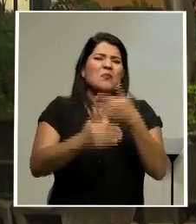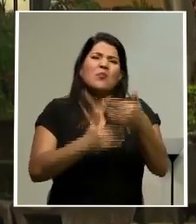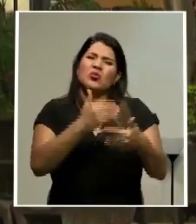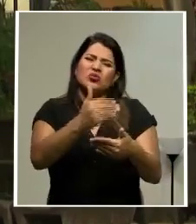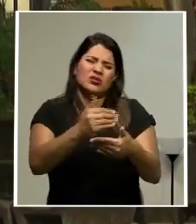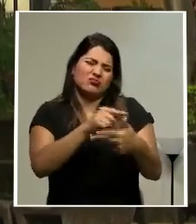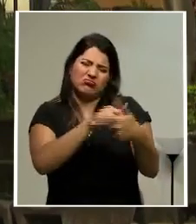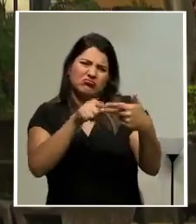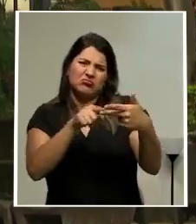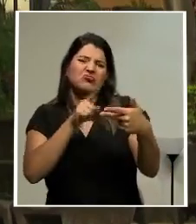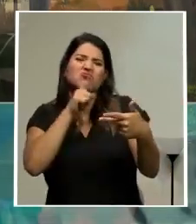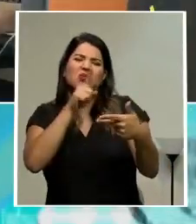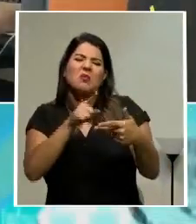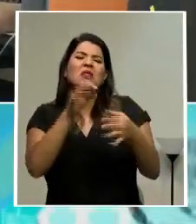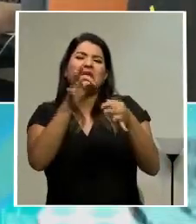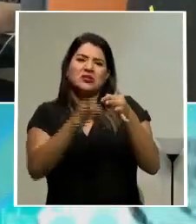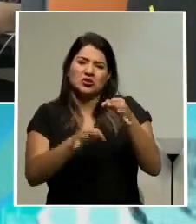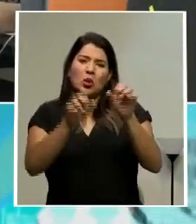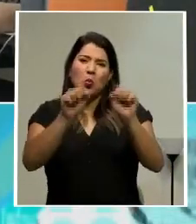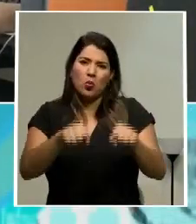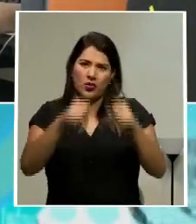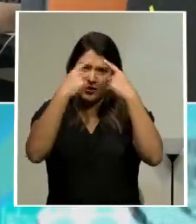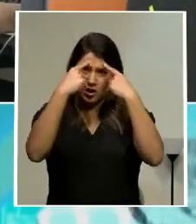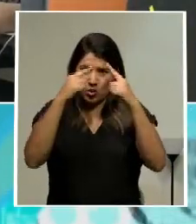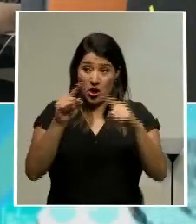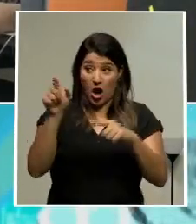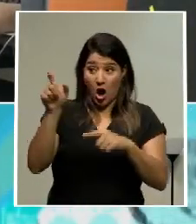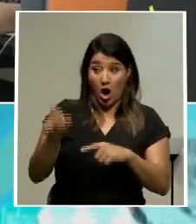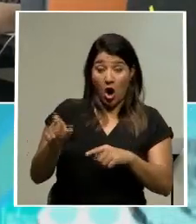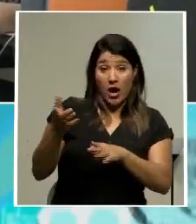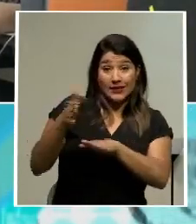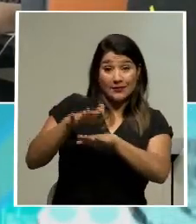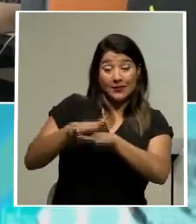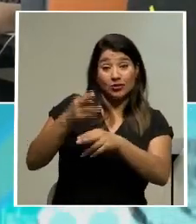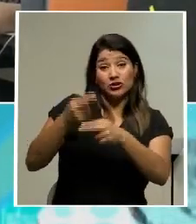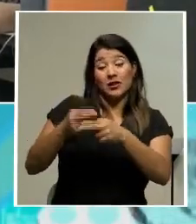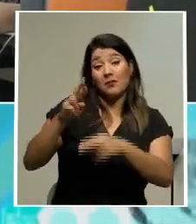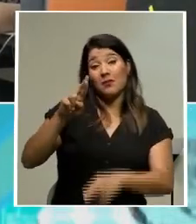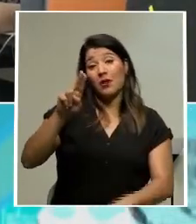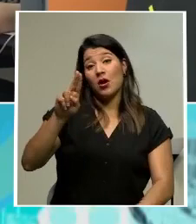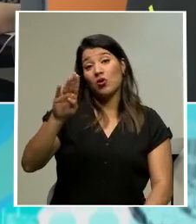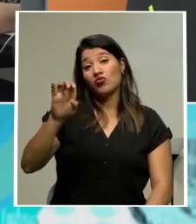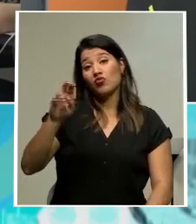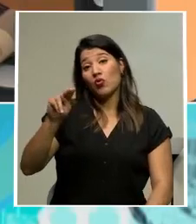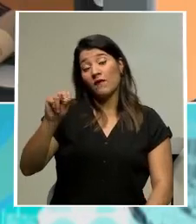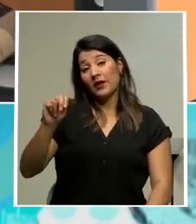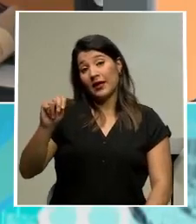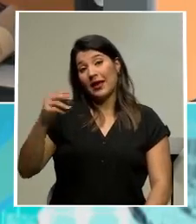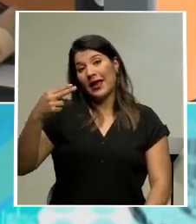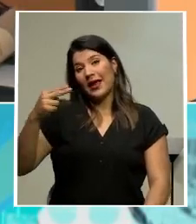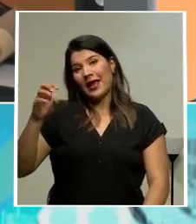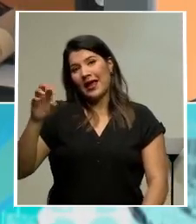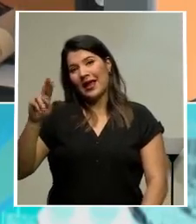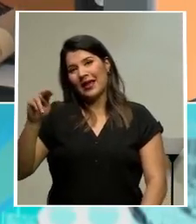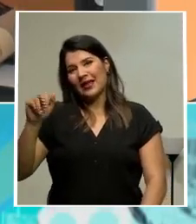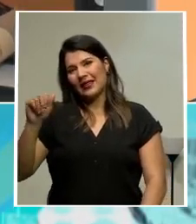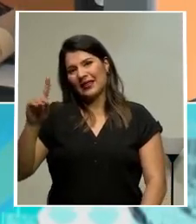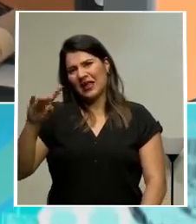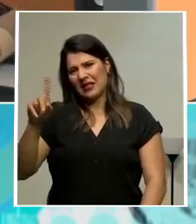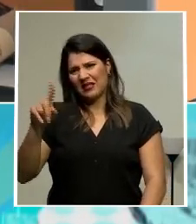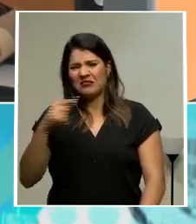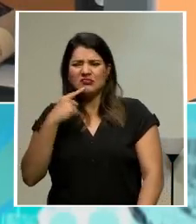lograr, que es don Rubén Hernández. Se le asegura que es solo enviar, corregir muy rápidamente. Sin embargo,